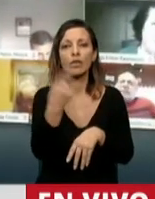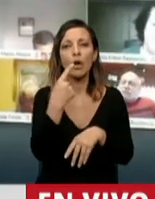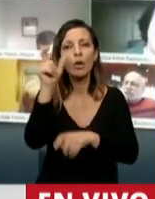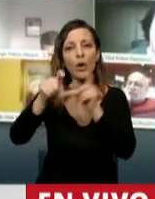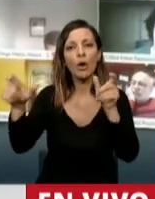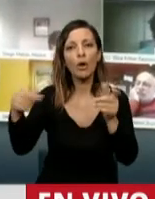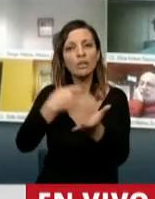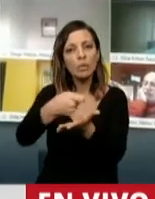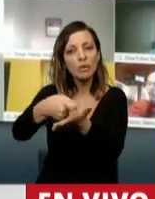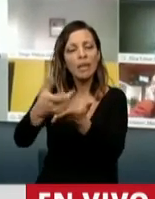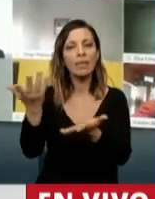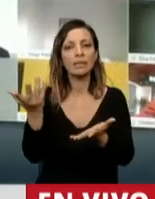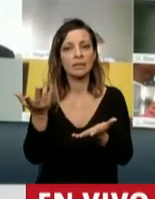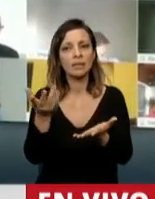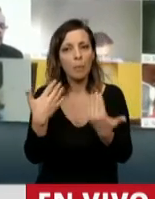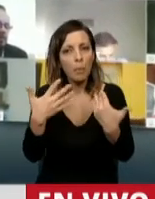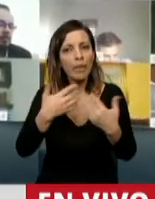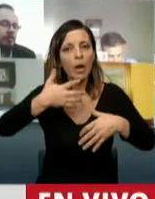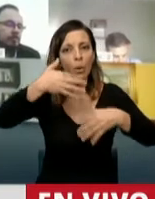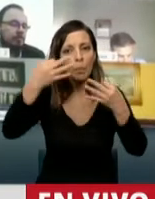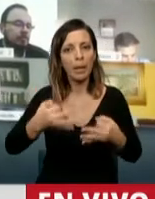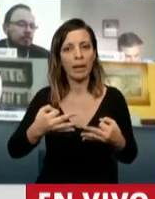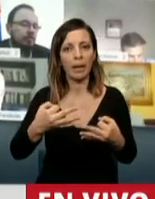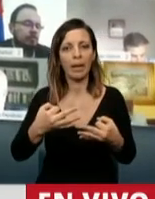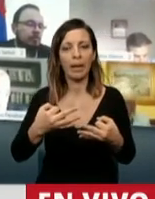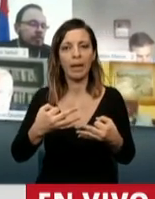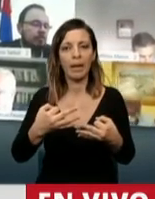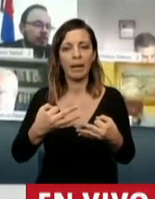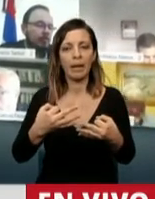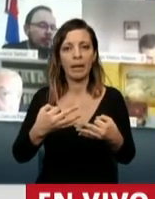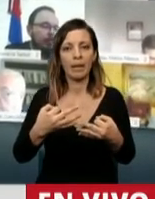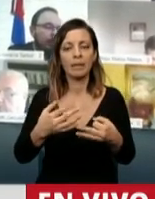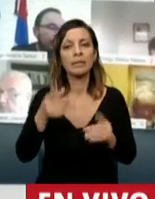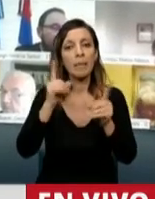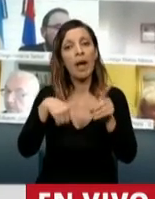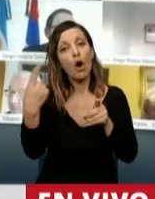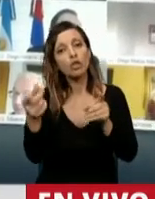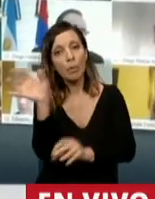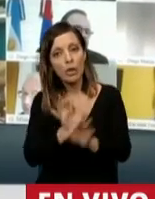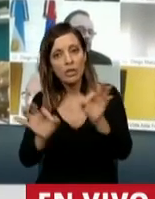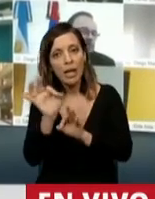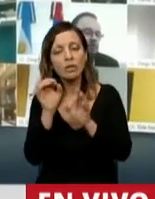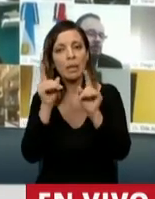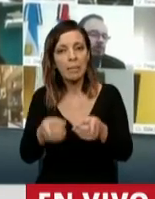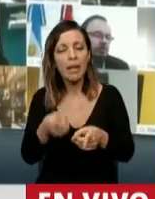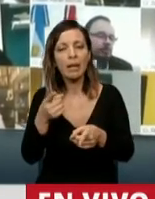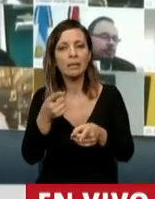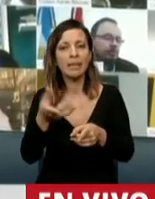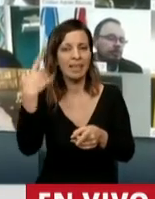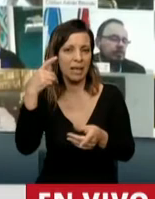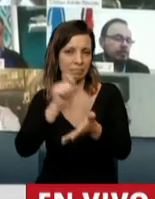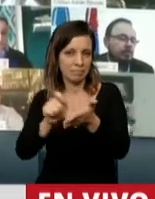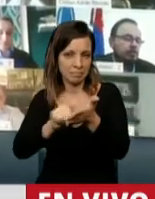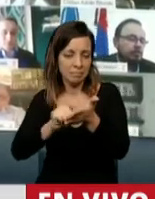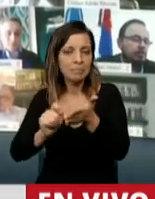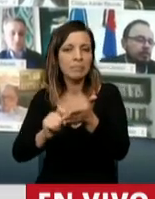esfuerzo pudieron cumplir con sus obligaciones y que además con otro proyecto que fue iniciativa